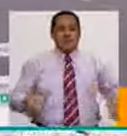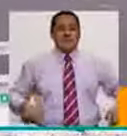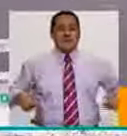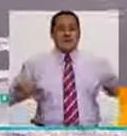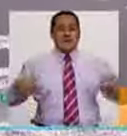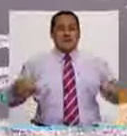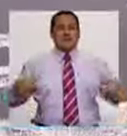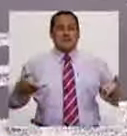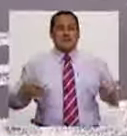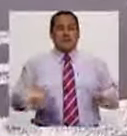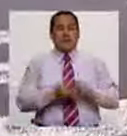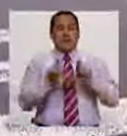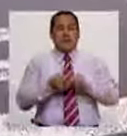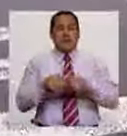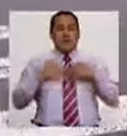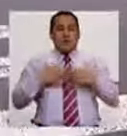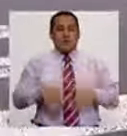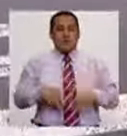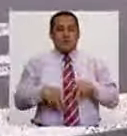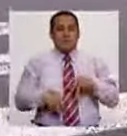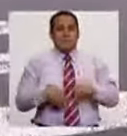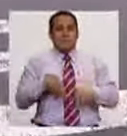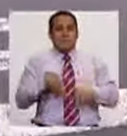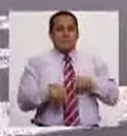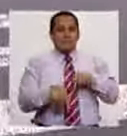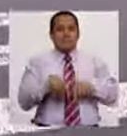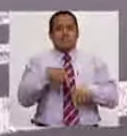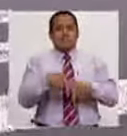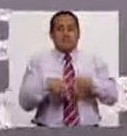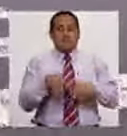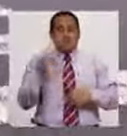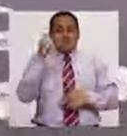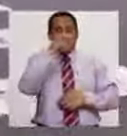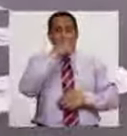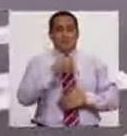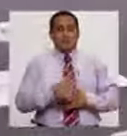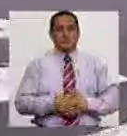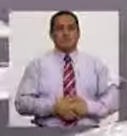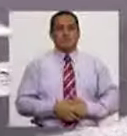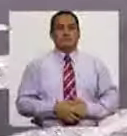motora, y discapacidad física también, con movilidad reducida.